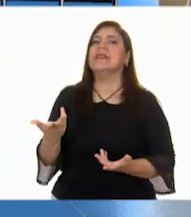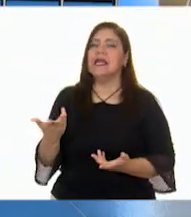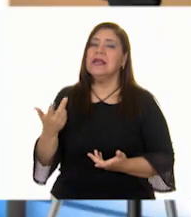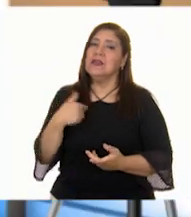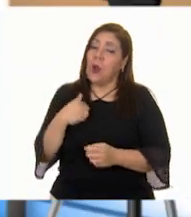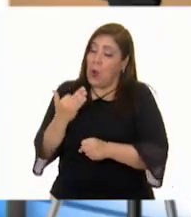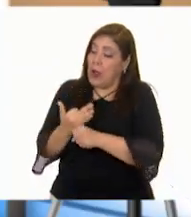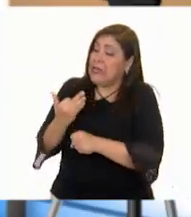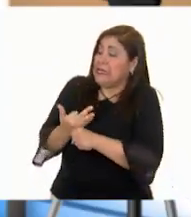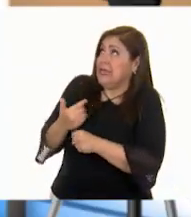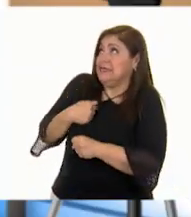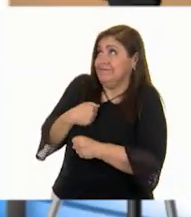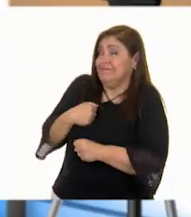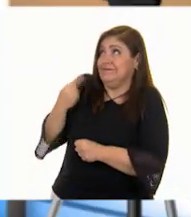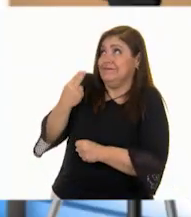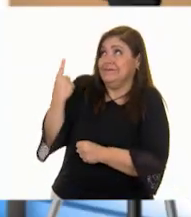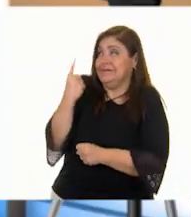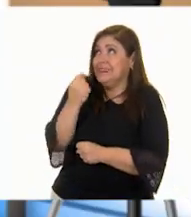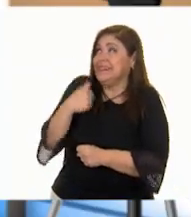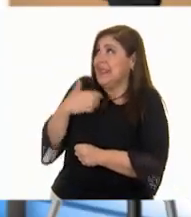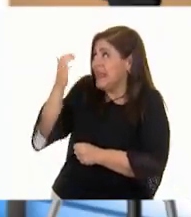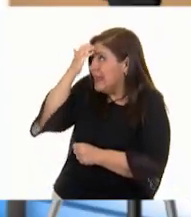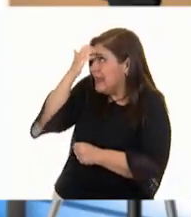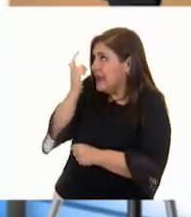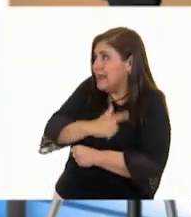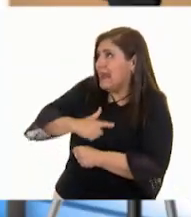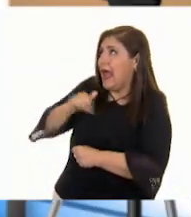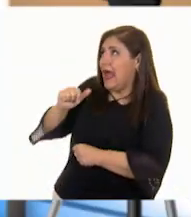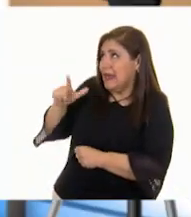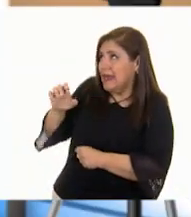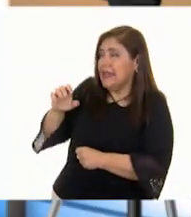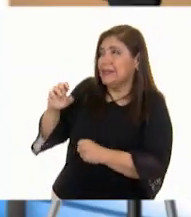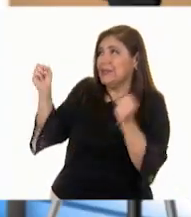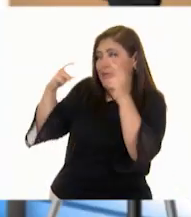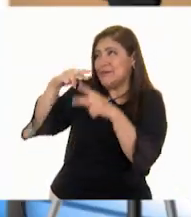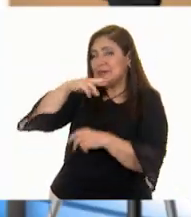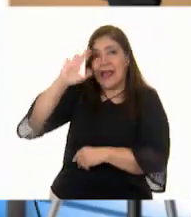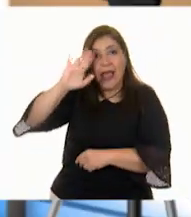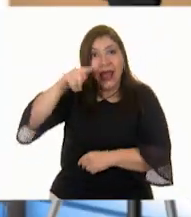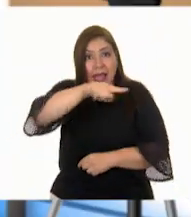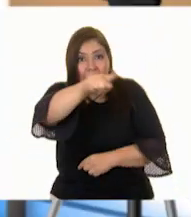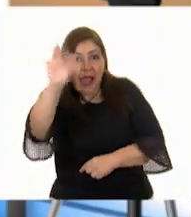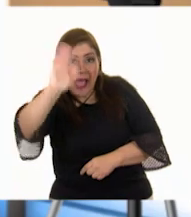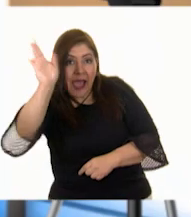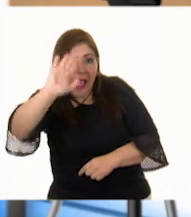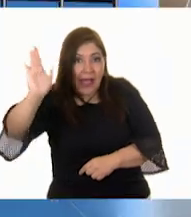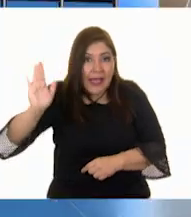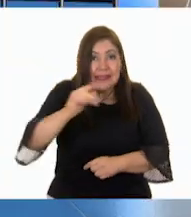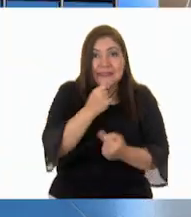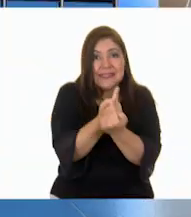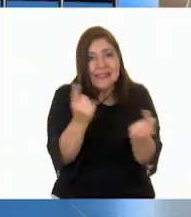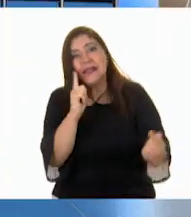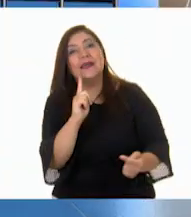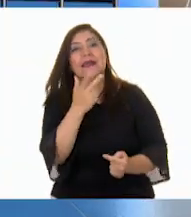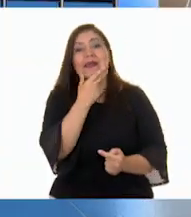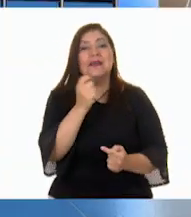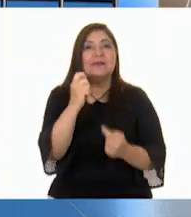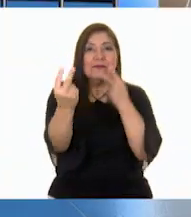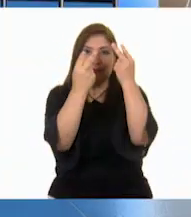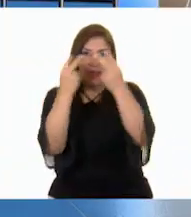pues, ya me tengo que ir. Me encantó conocerte, Ale. Hasta pronto a todas las niñas y los niños que están